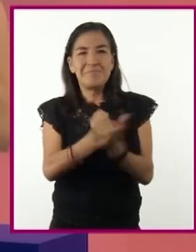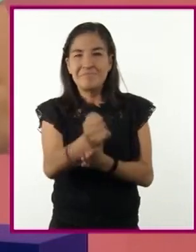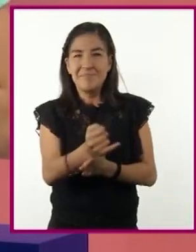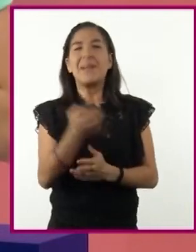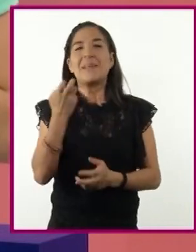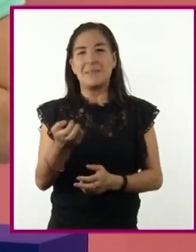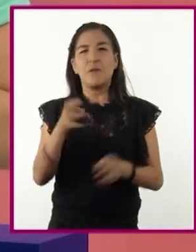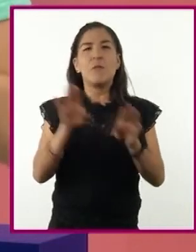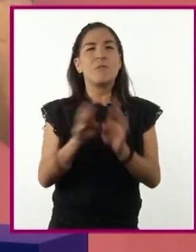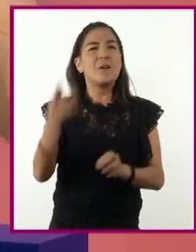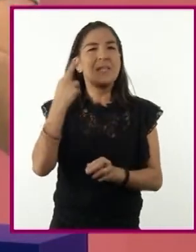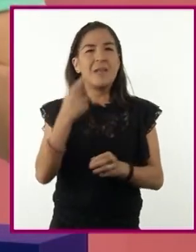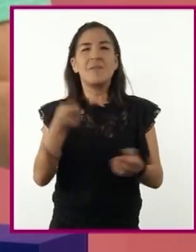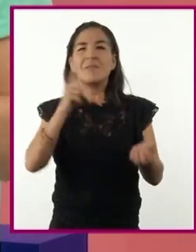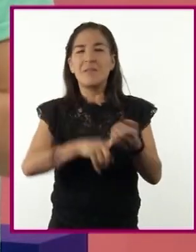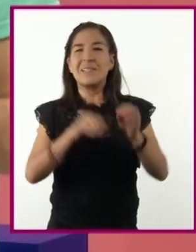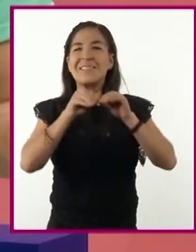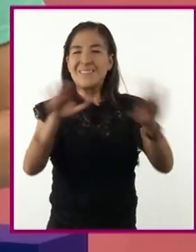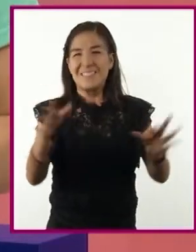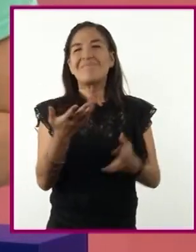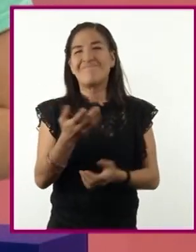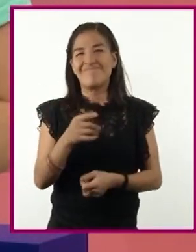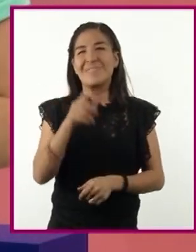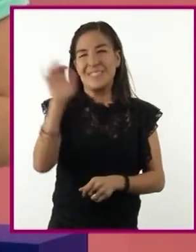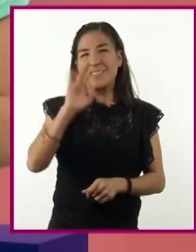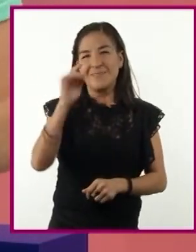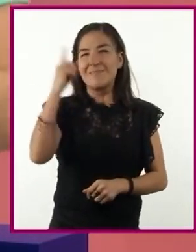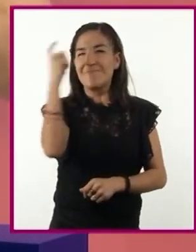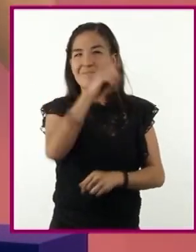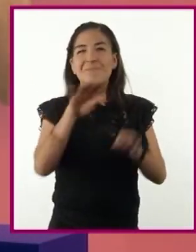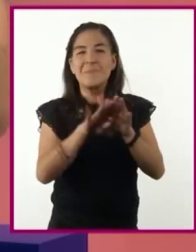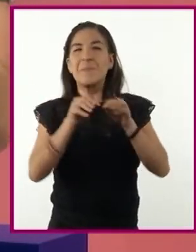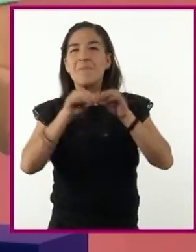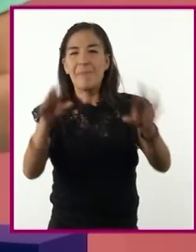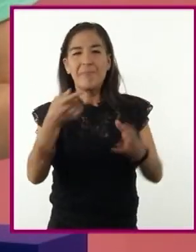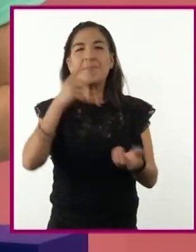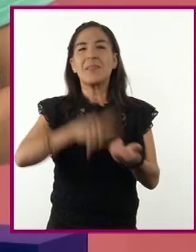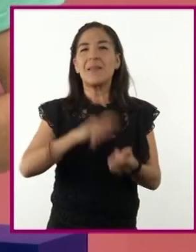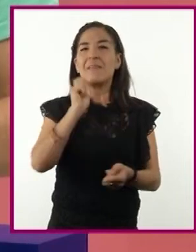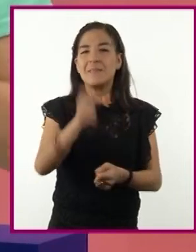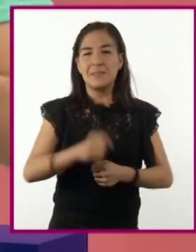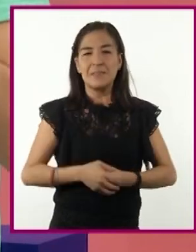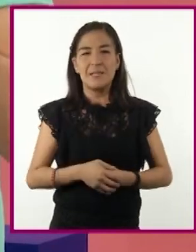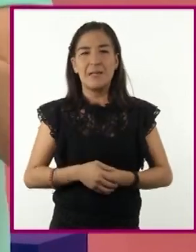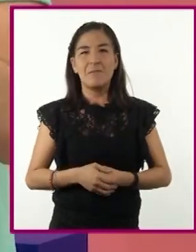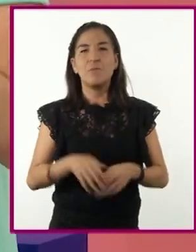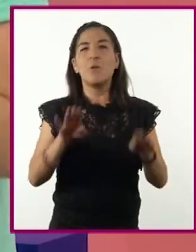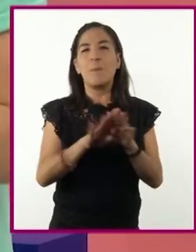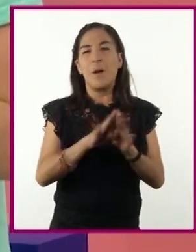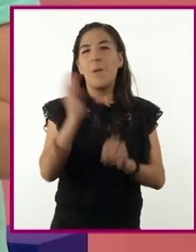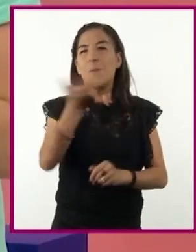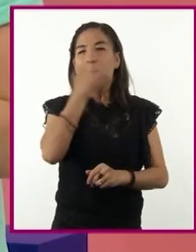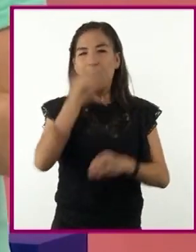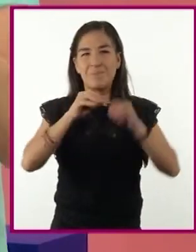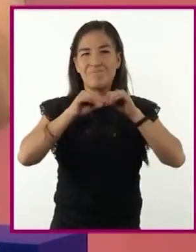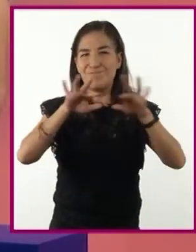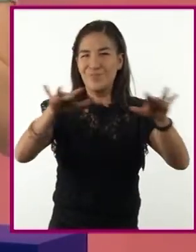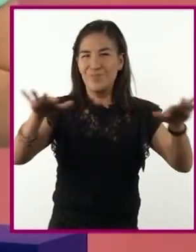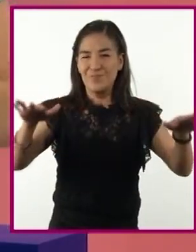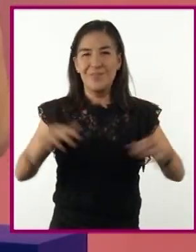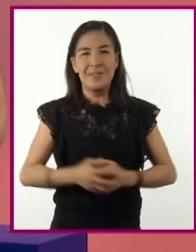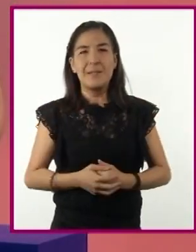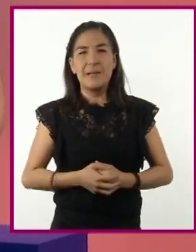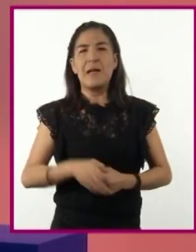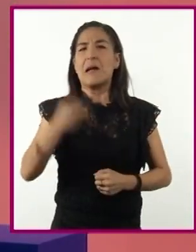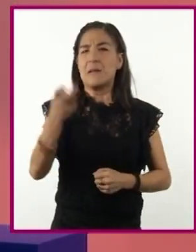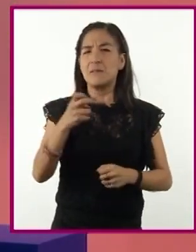radiofónico parece ser muy difícil de ampliarse a través de los sistemas de emisión convencionales. En